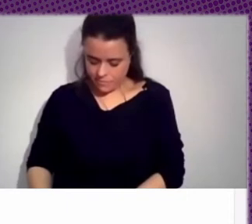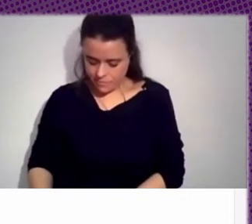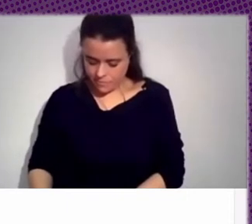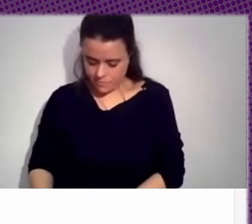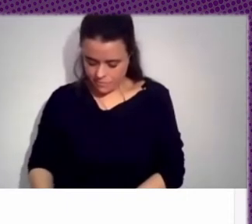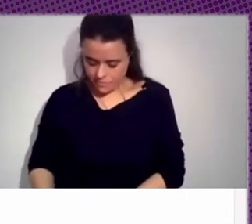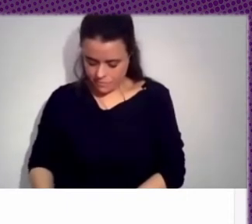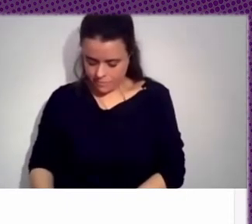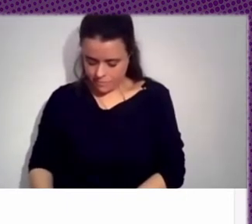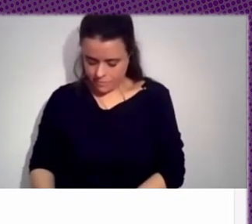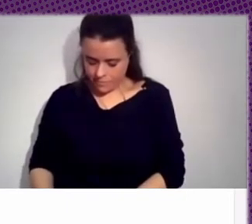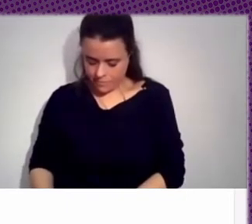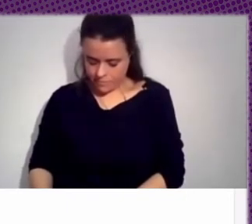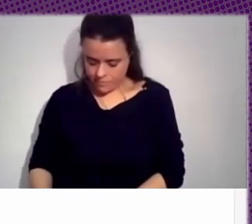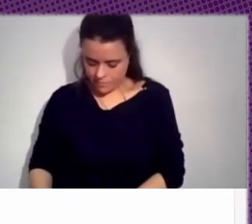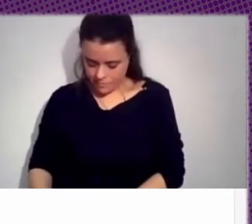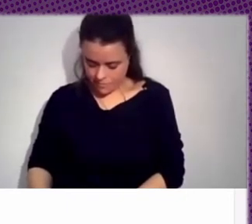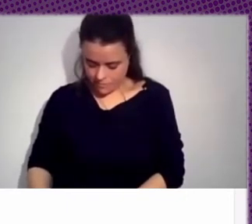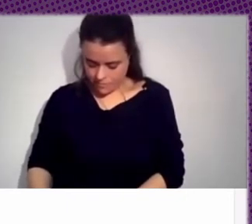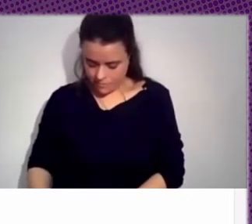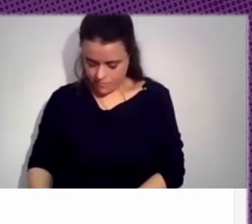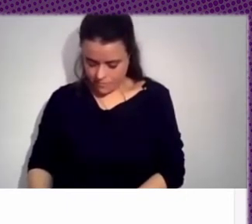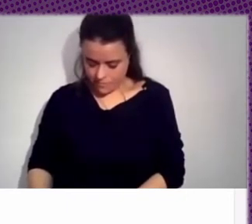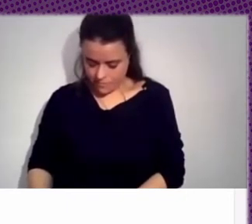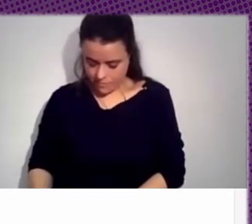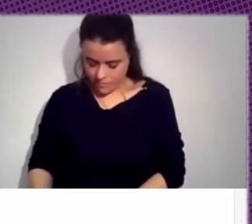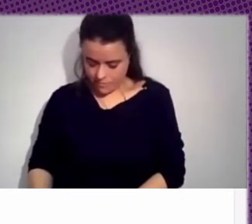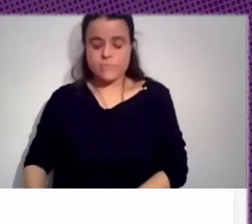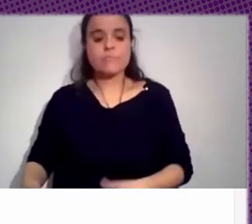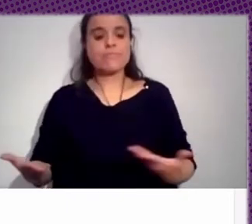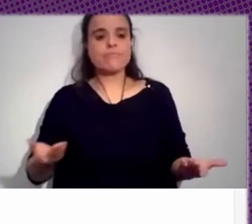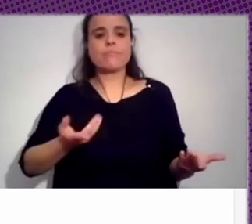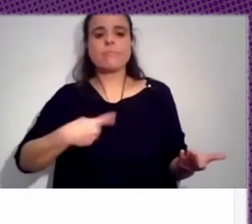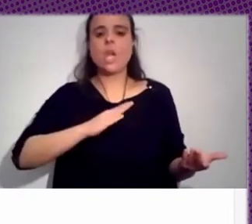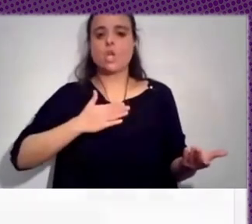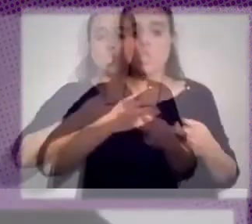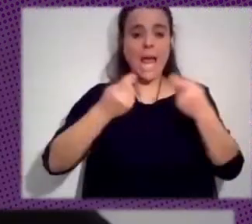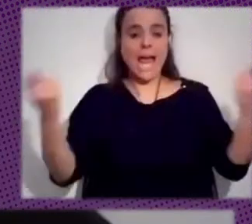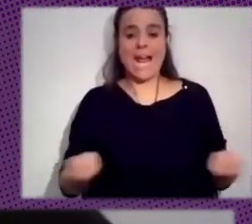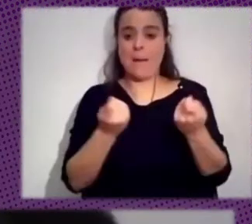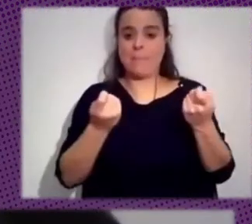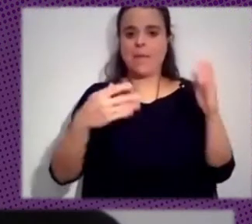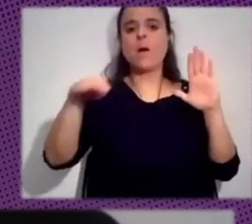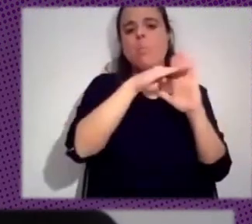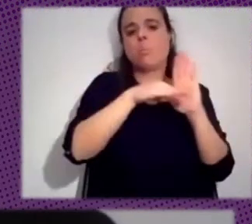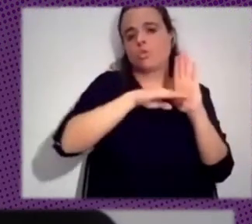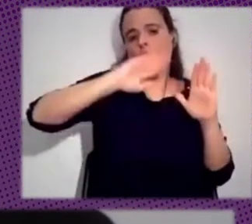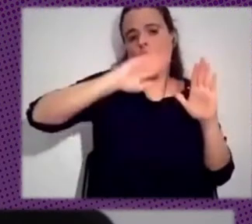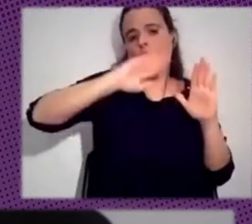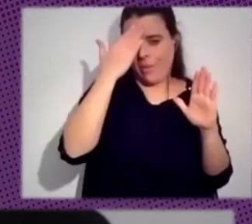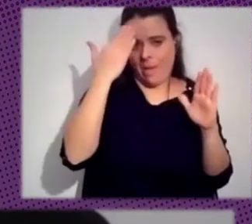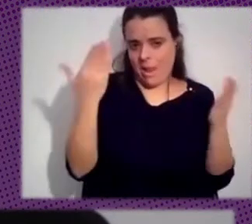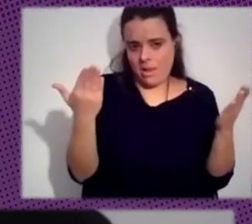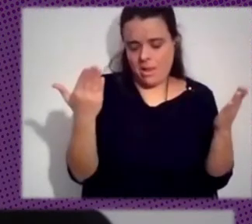Perdón. Así, para terminar, pues, por decir así los puntos por los que hemos apostado en esta campaña, es contar todas estas cosas